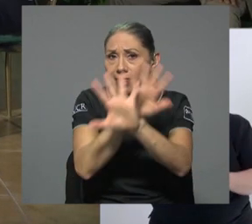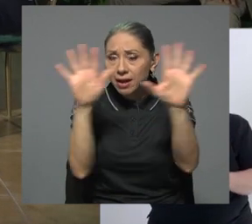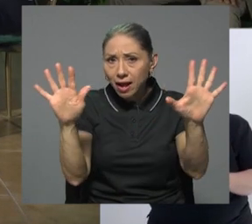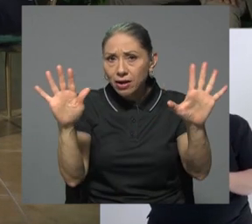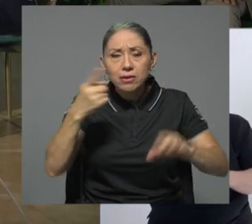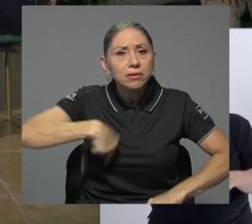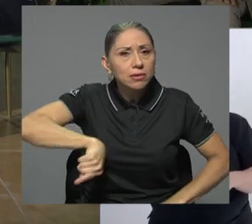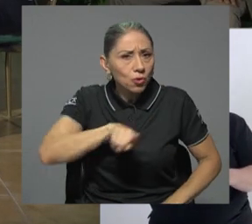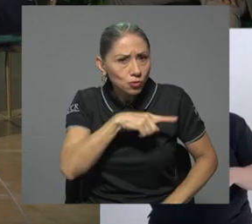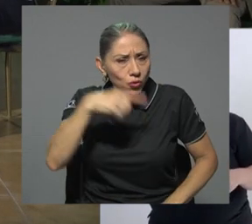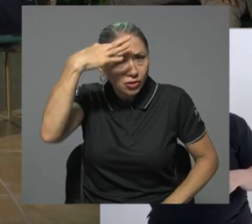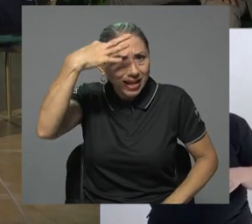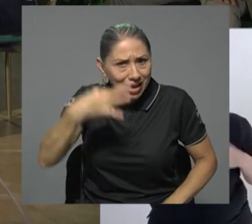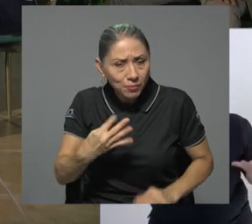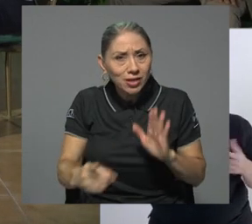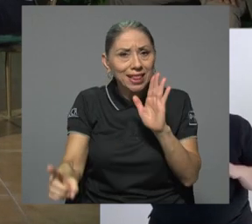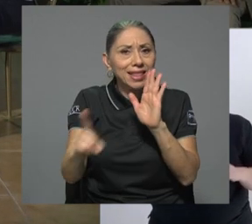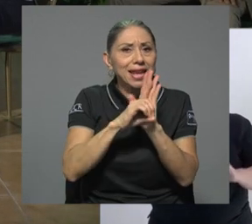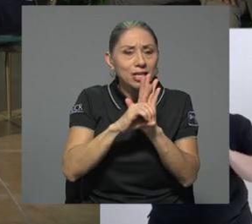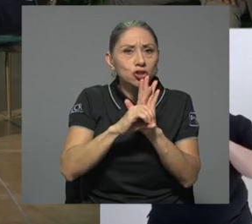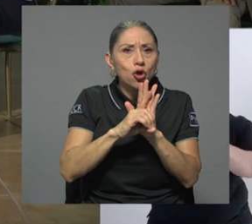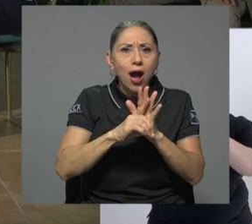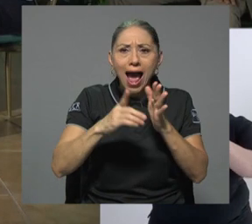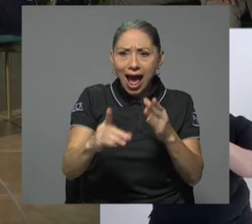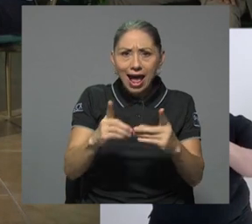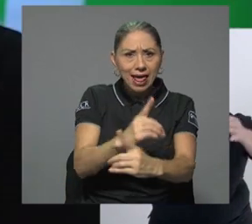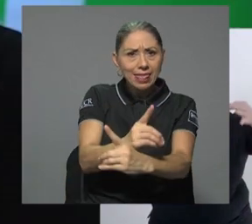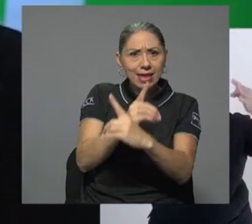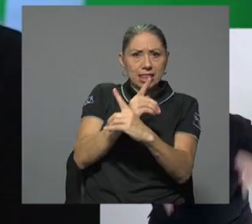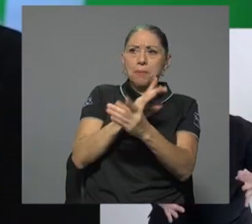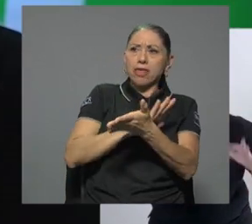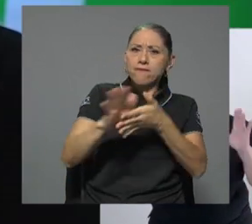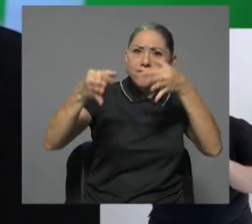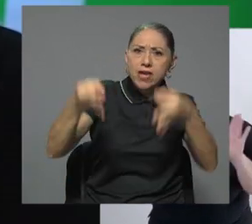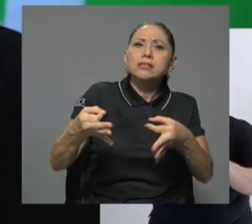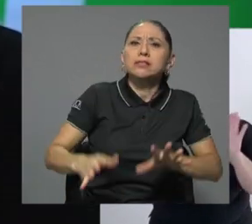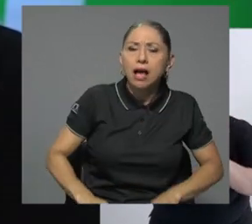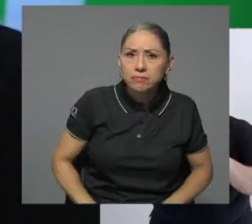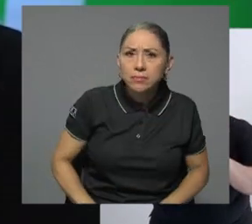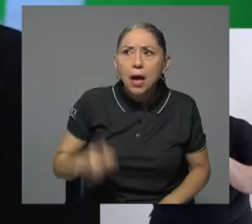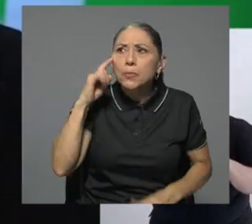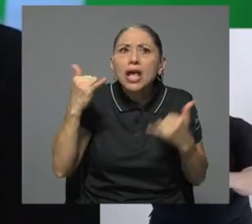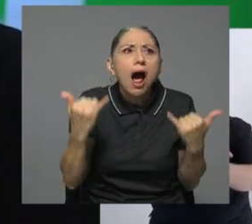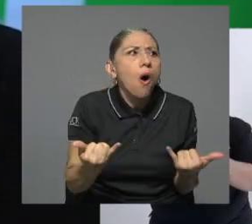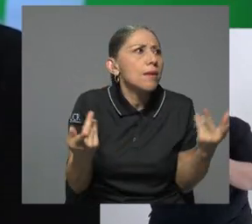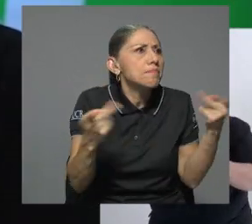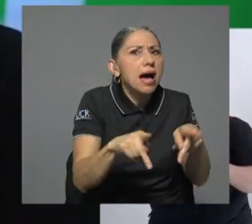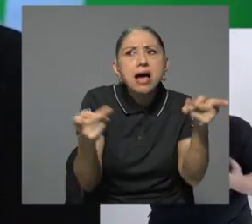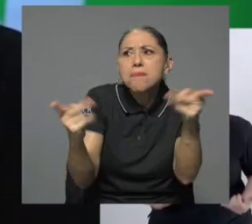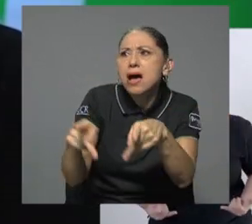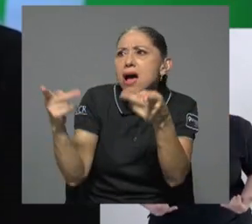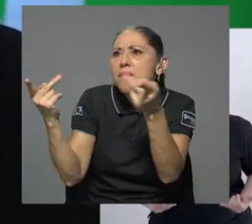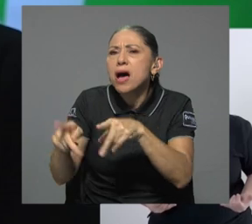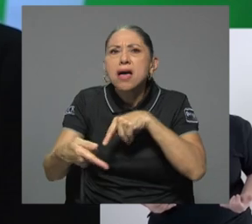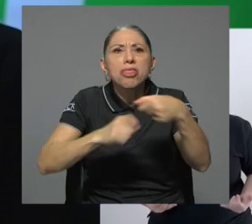nosotros creemos en el derecho a la legítima defensa. Es tal el nivel de criminalidad que vamos